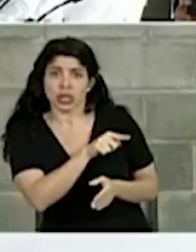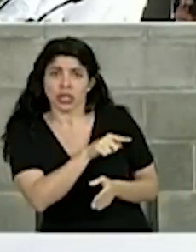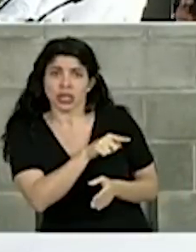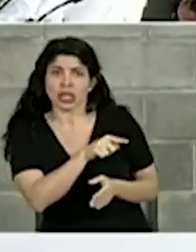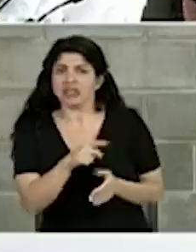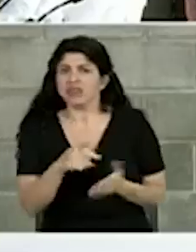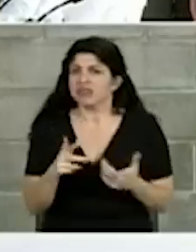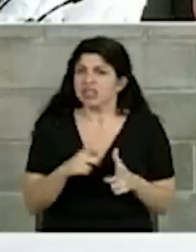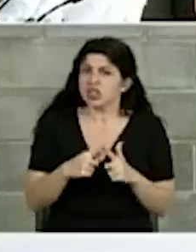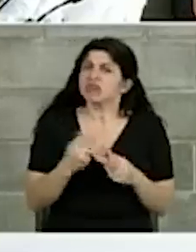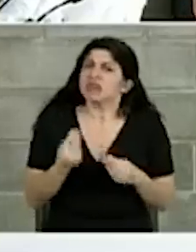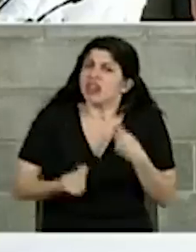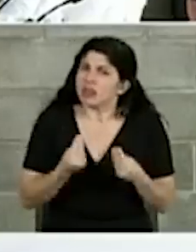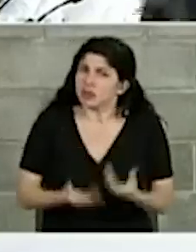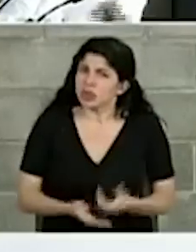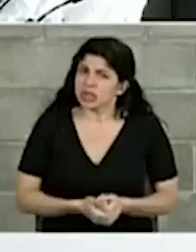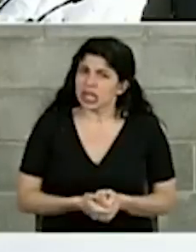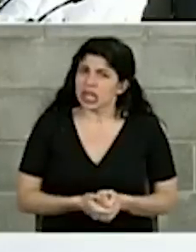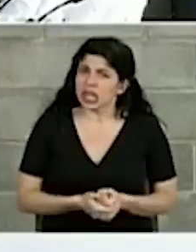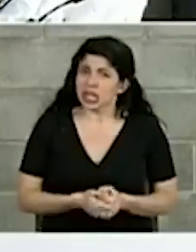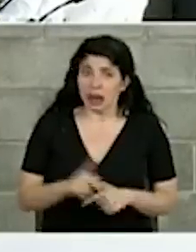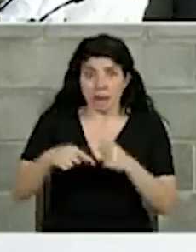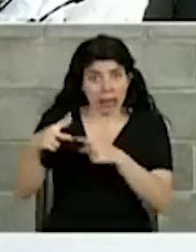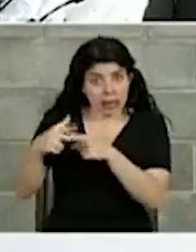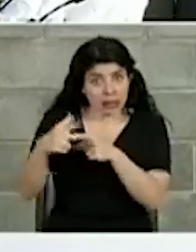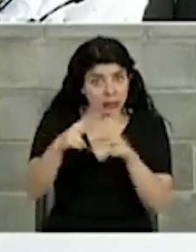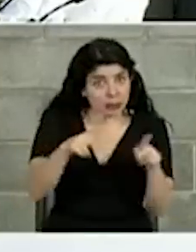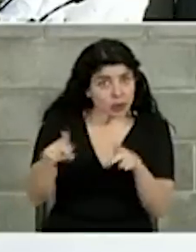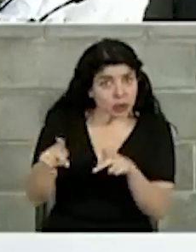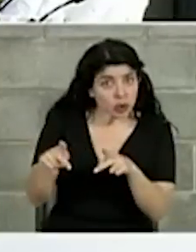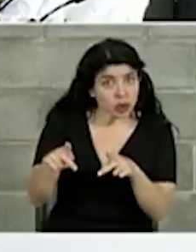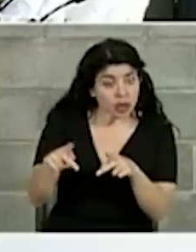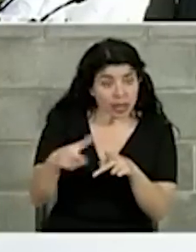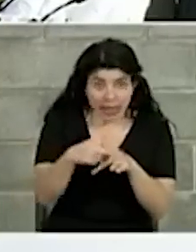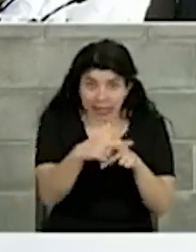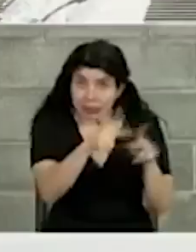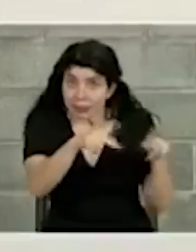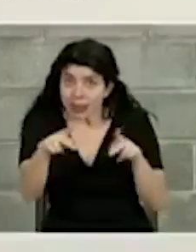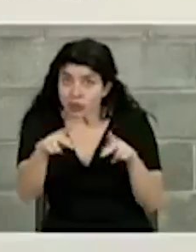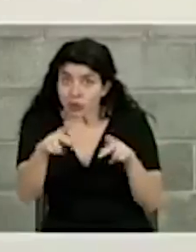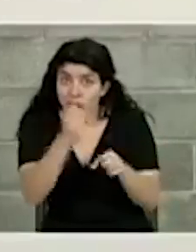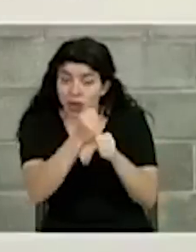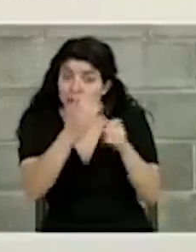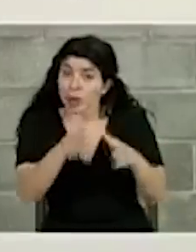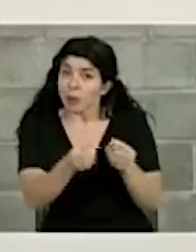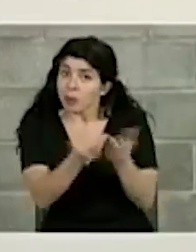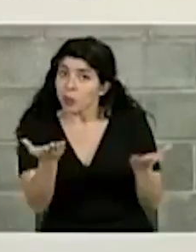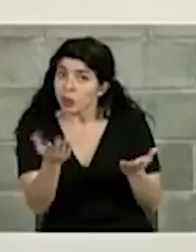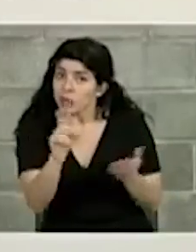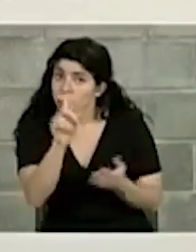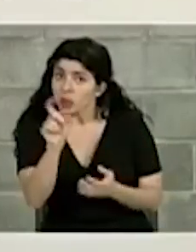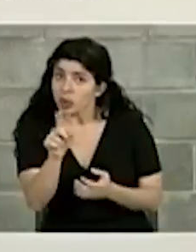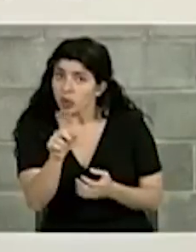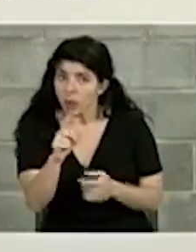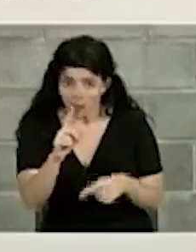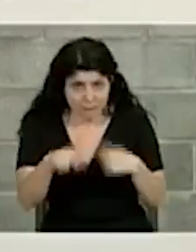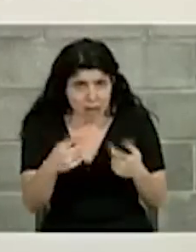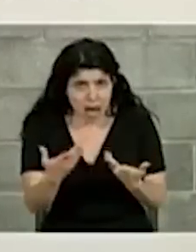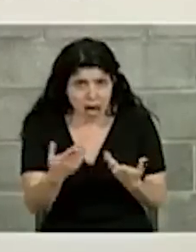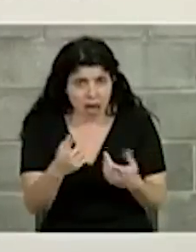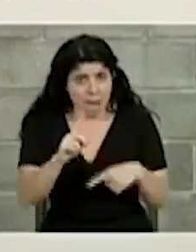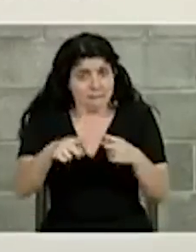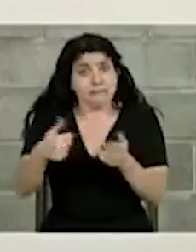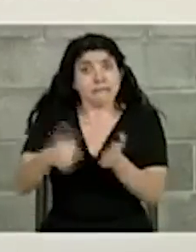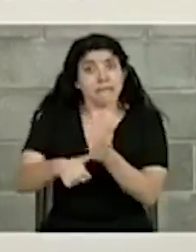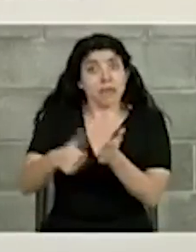¿qué vamos a hacer? vamos a despedir gente vamos a despedir gente del sector público vamos a hacerlo vamos a